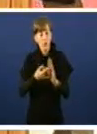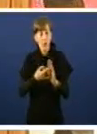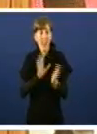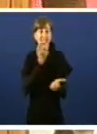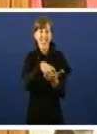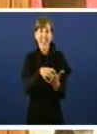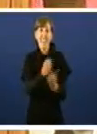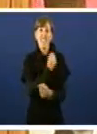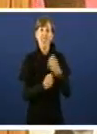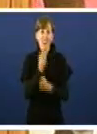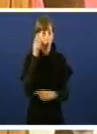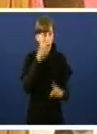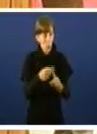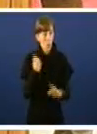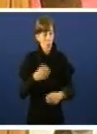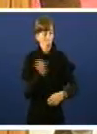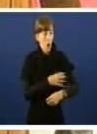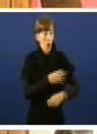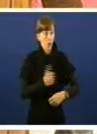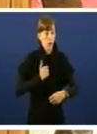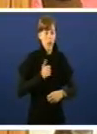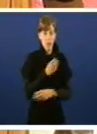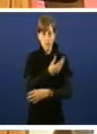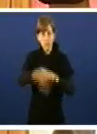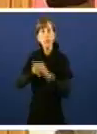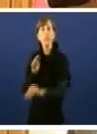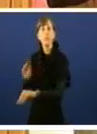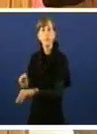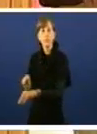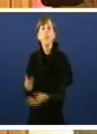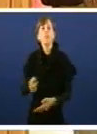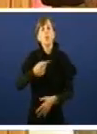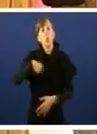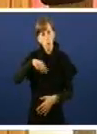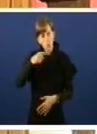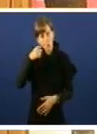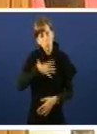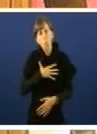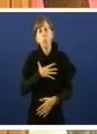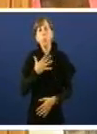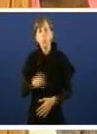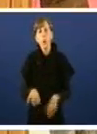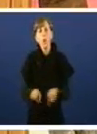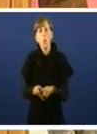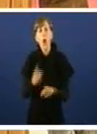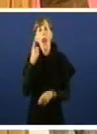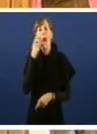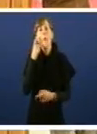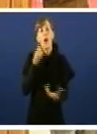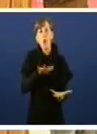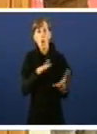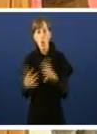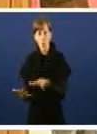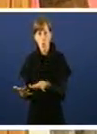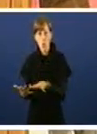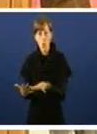para vincular aforro e crédito e investimento, estamos dispostos a través da bancarización, a